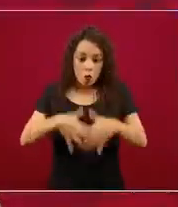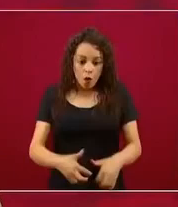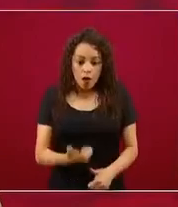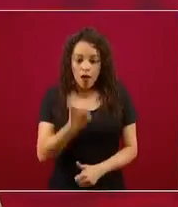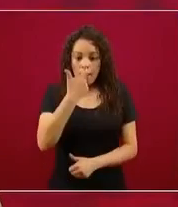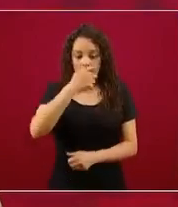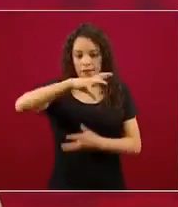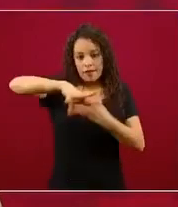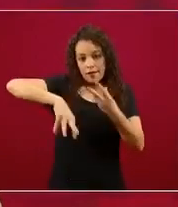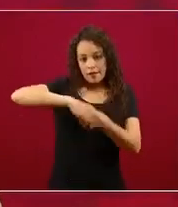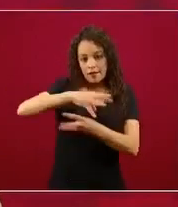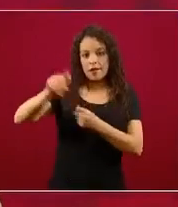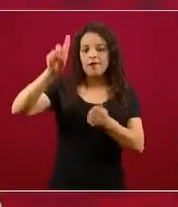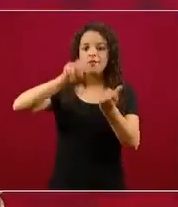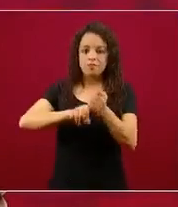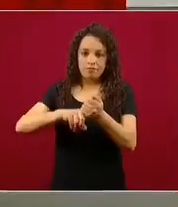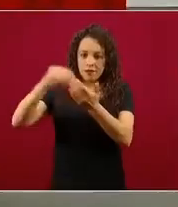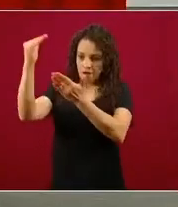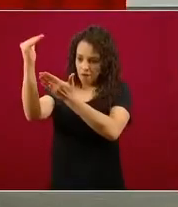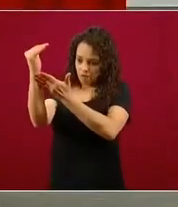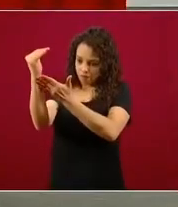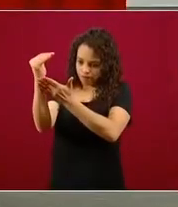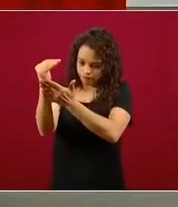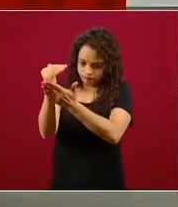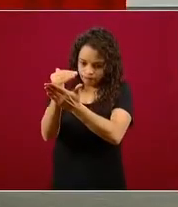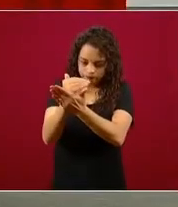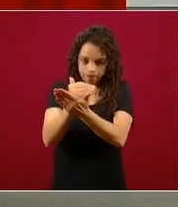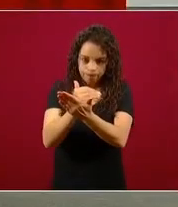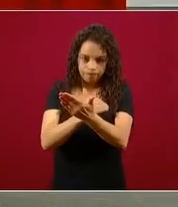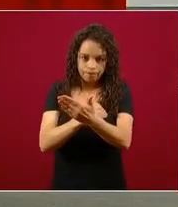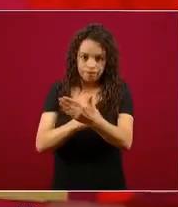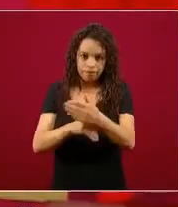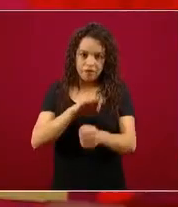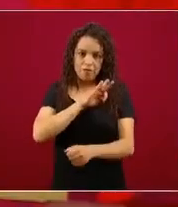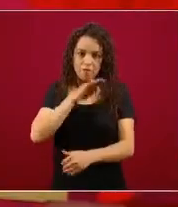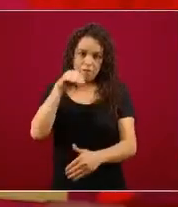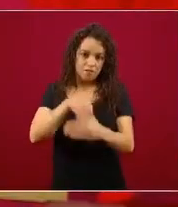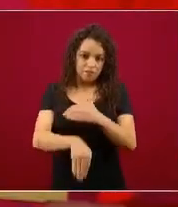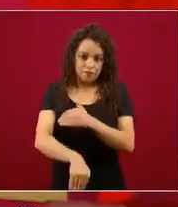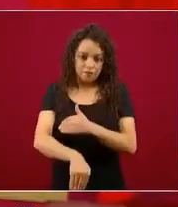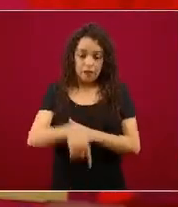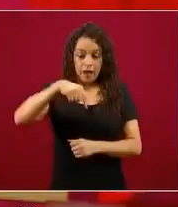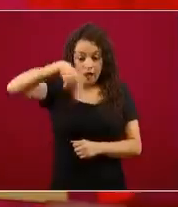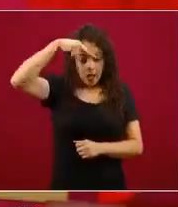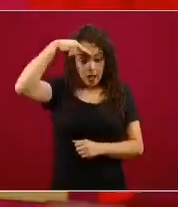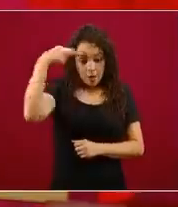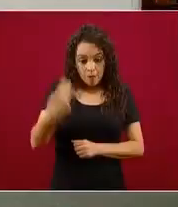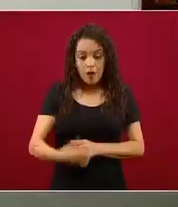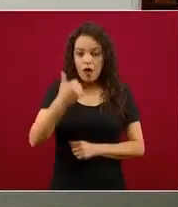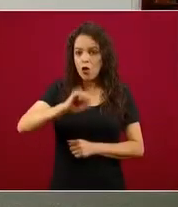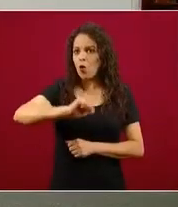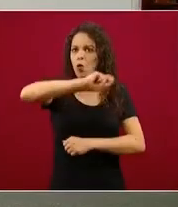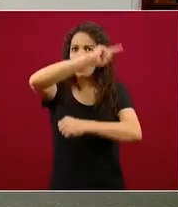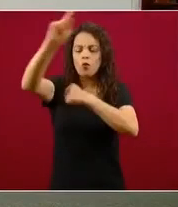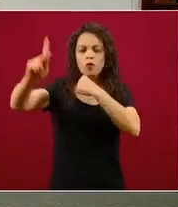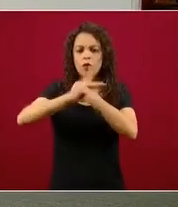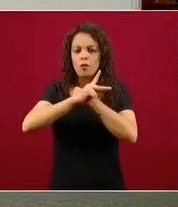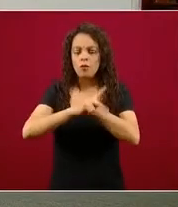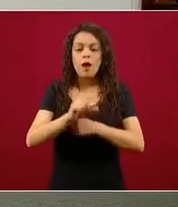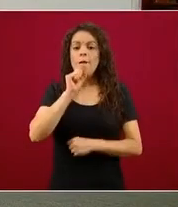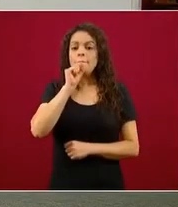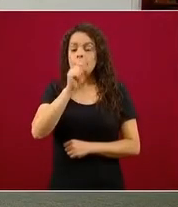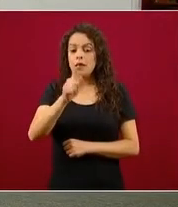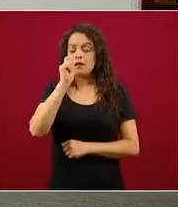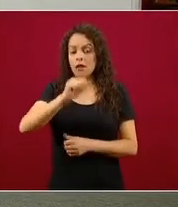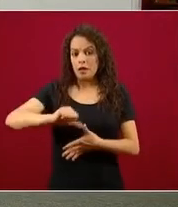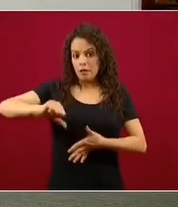disminuye. Y en México, como en muchos otros países, por cierto de América Latina, mucho más claramente